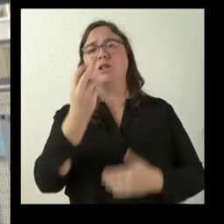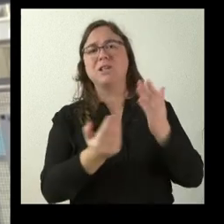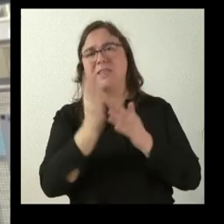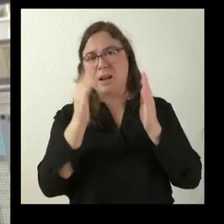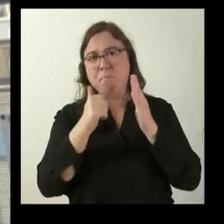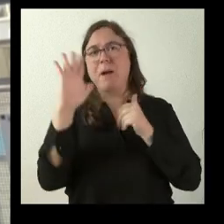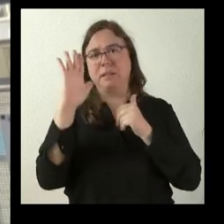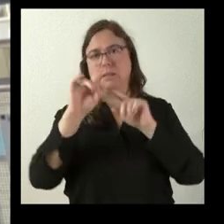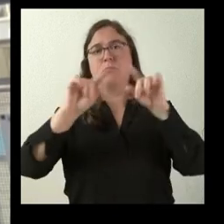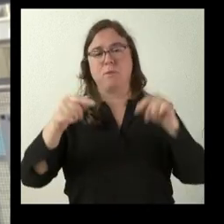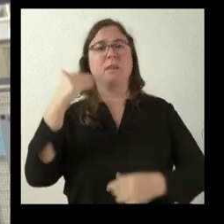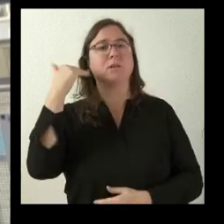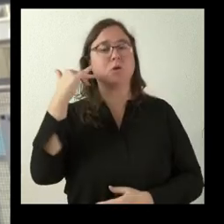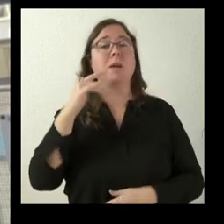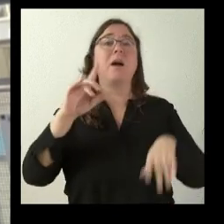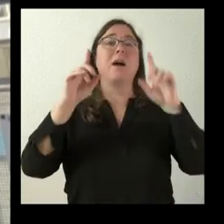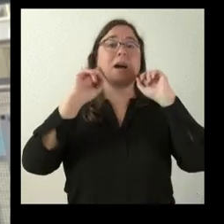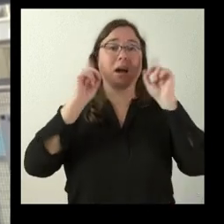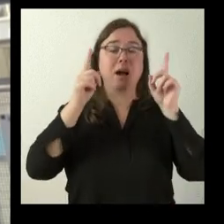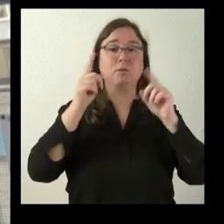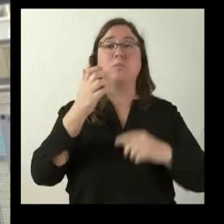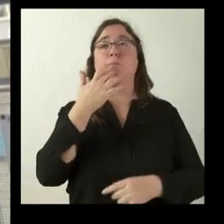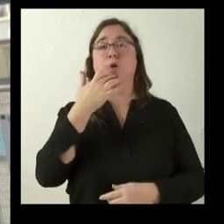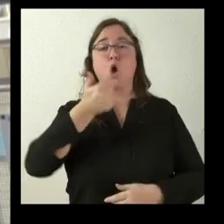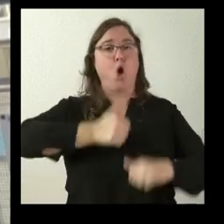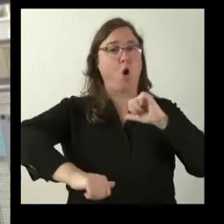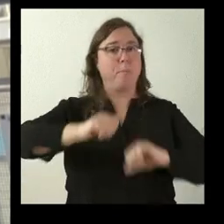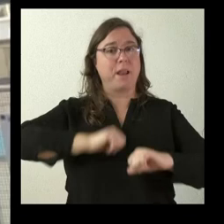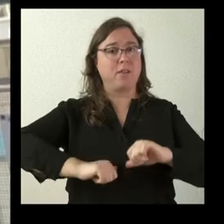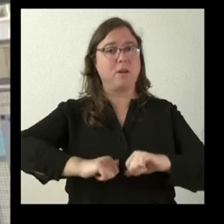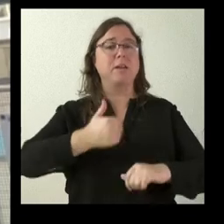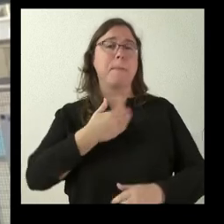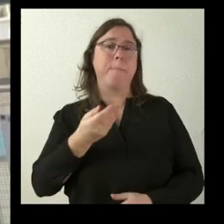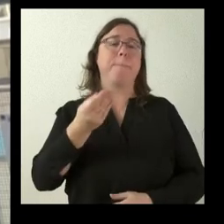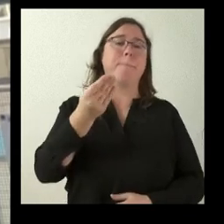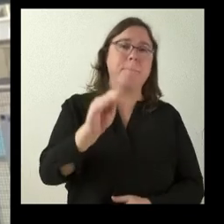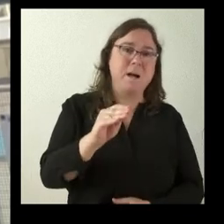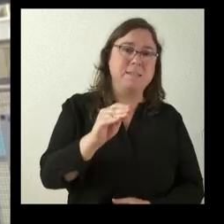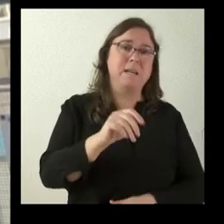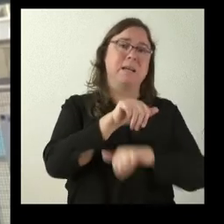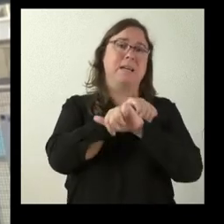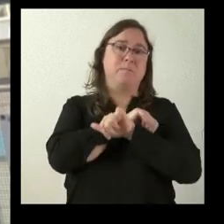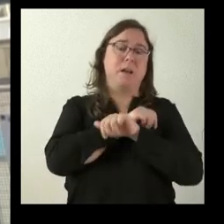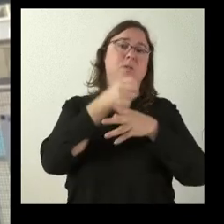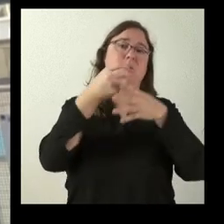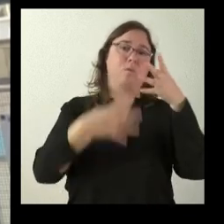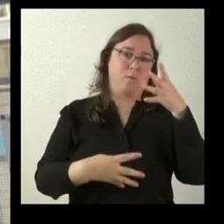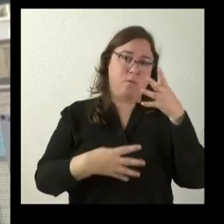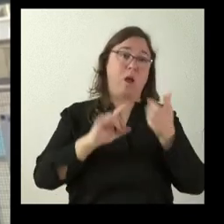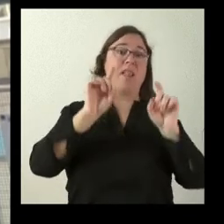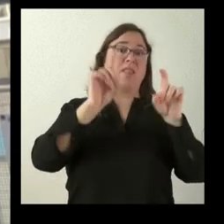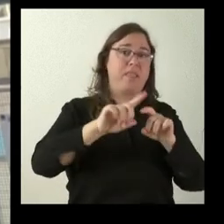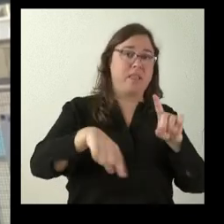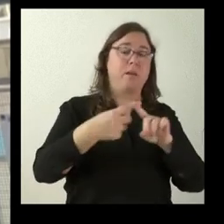en la provincia de Soria. Eso, en el caso de alguien que necesite, por ejemplo, una operación, añadiría además la lista de espera que lleve esta operación.